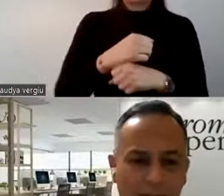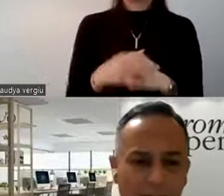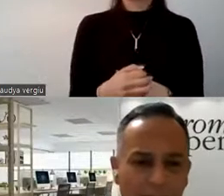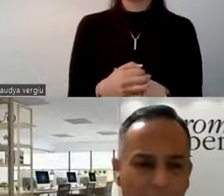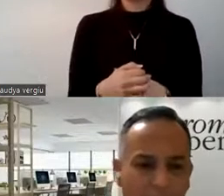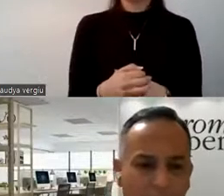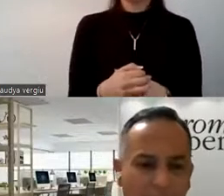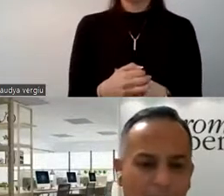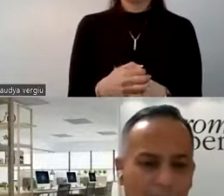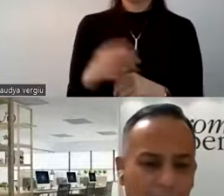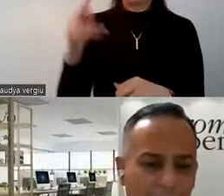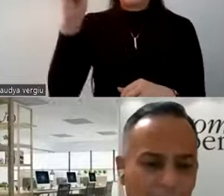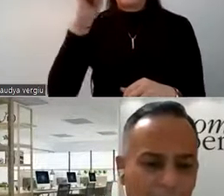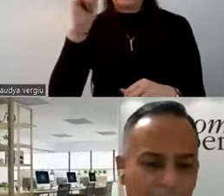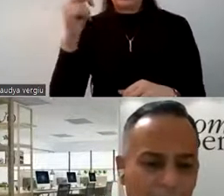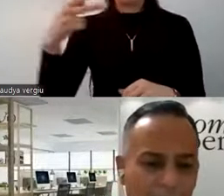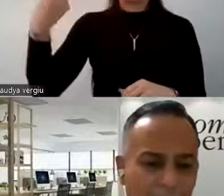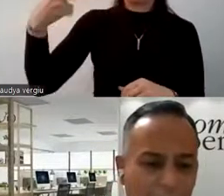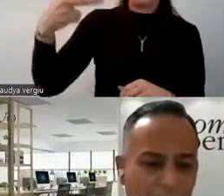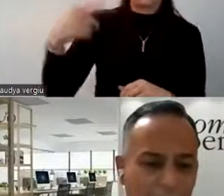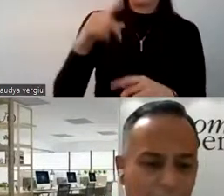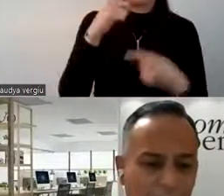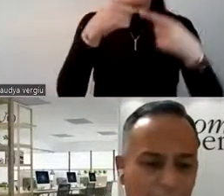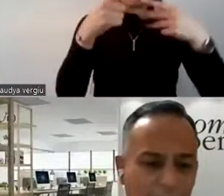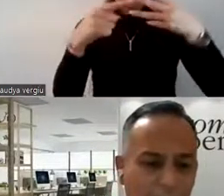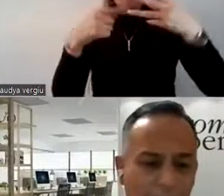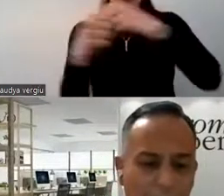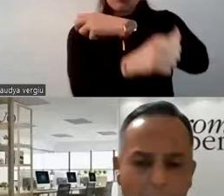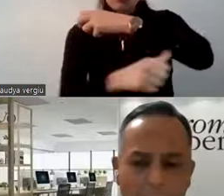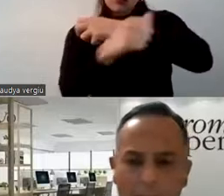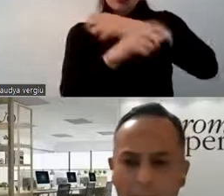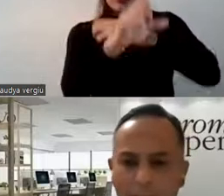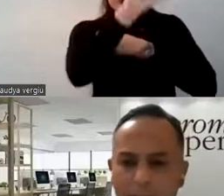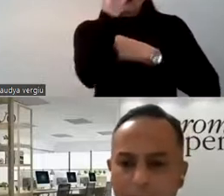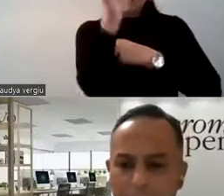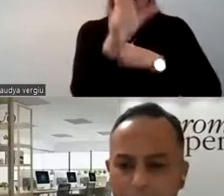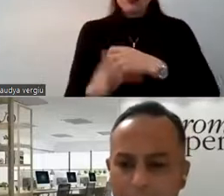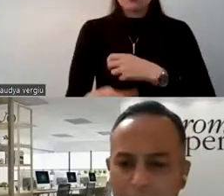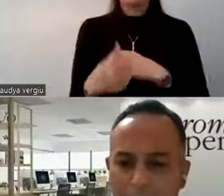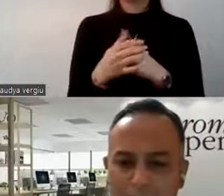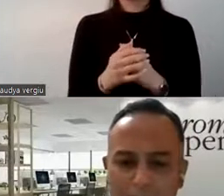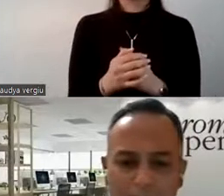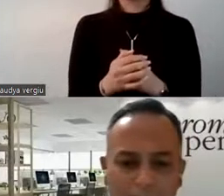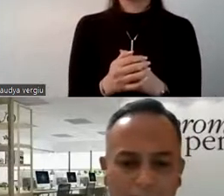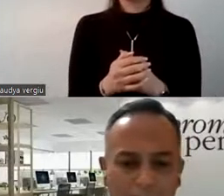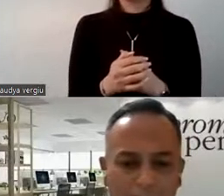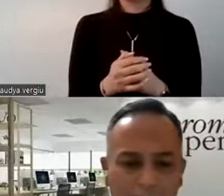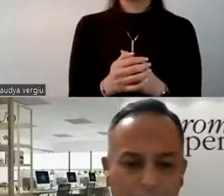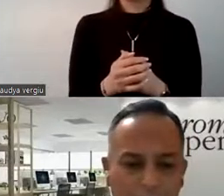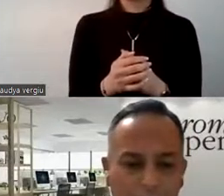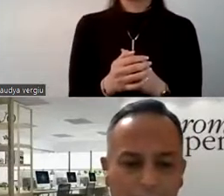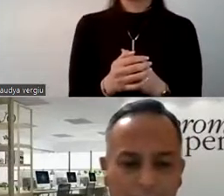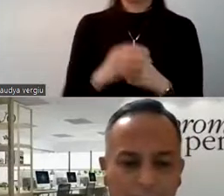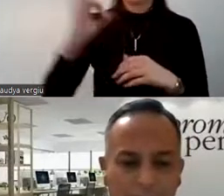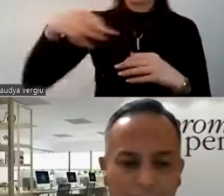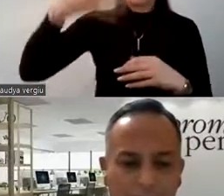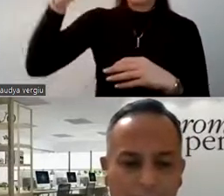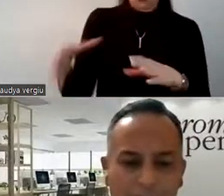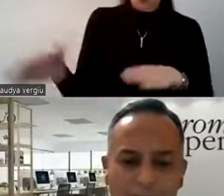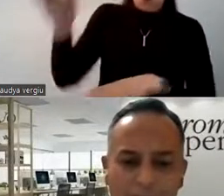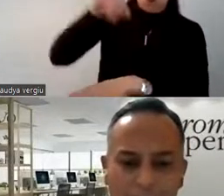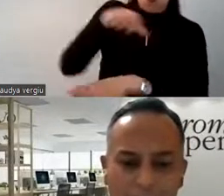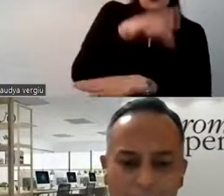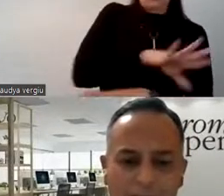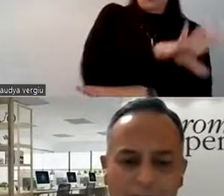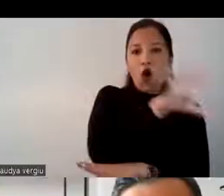entre enero y febrero, como todos los países en la región, se dio la tercera ola de lo que